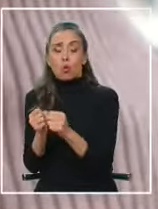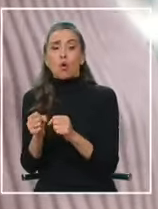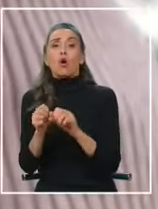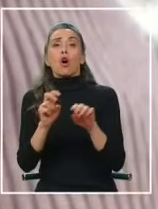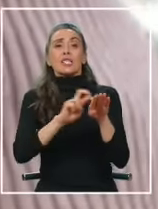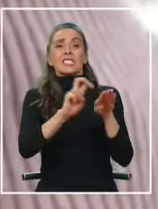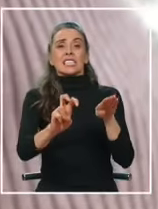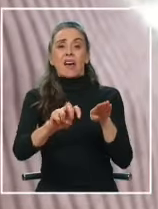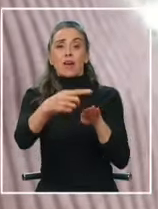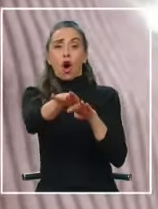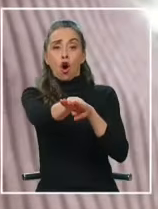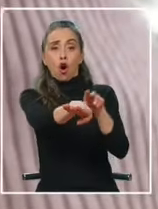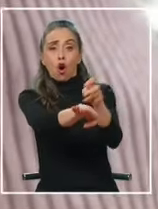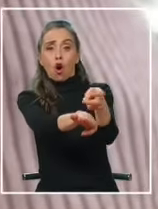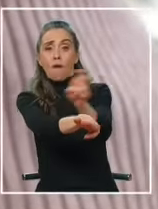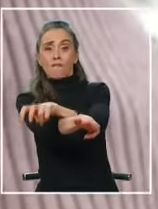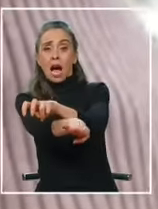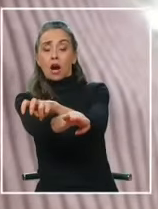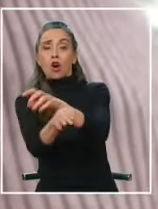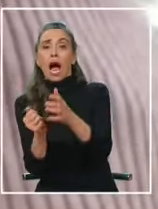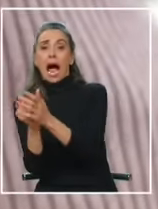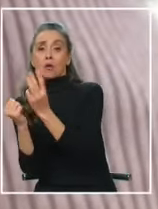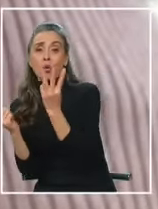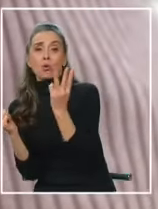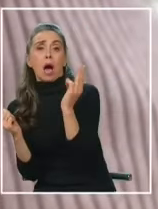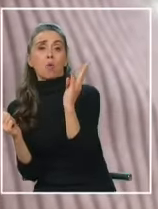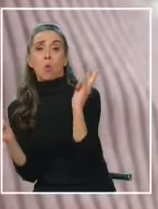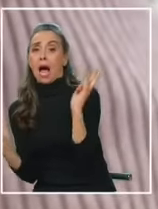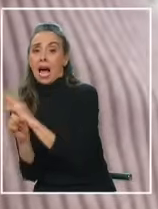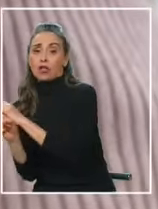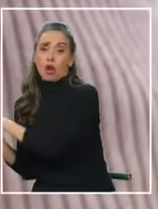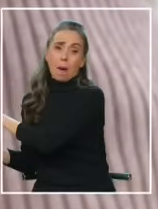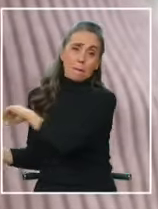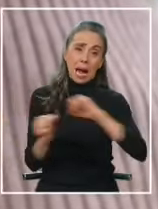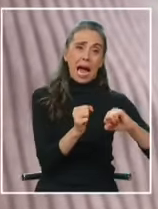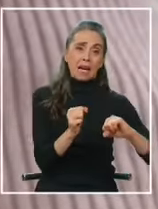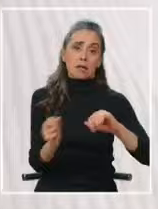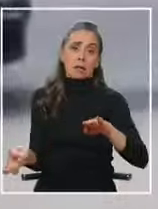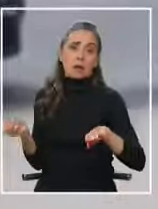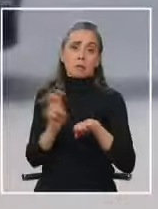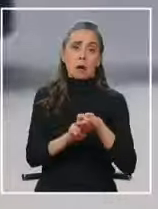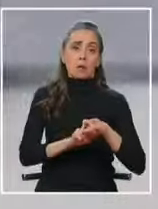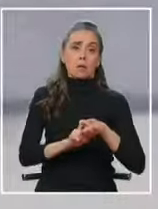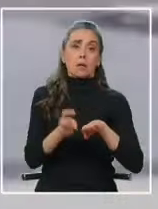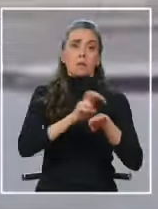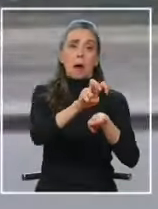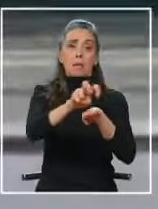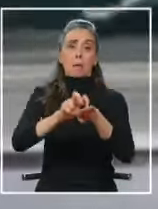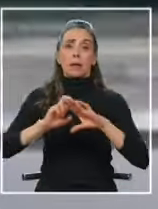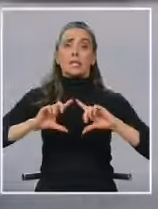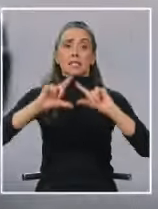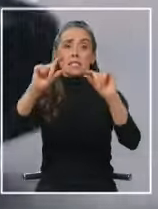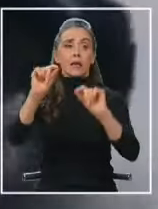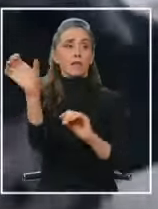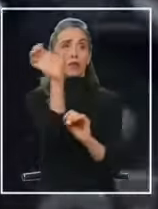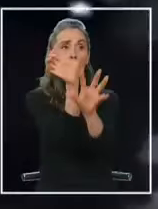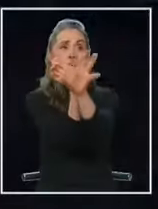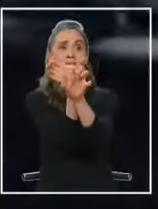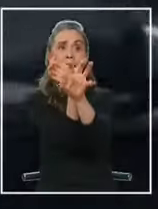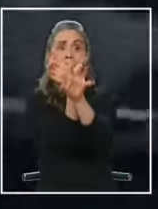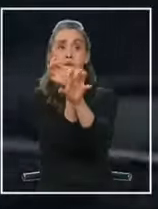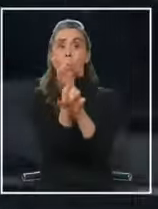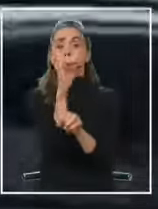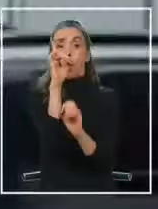bajó el cuarto del otro vehículo para poder tirarlo hacia adentro del vehículo. Y se subieron y se fueron. Este video es hasta el momento